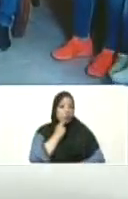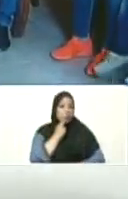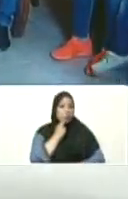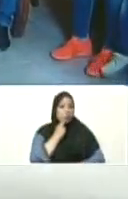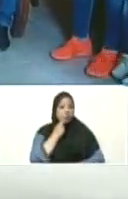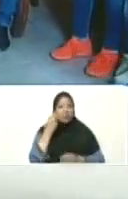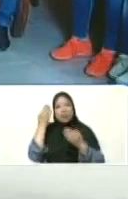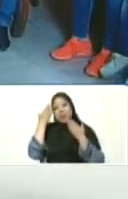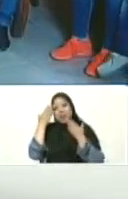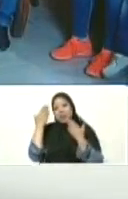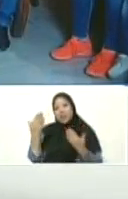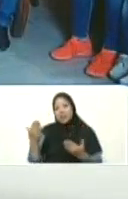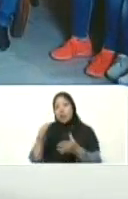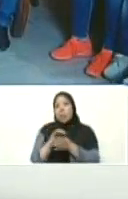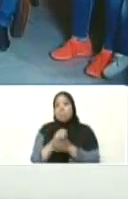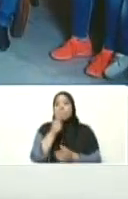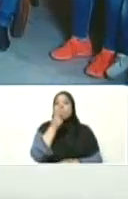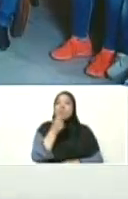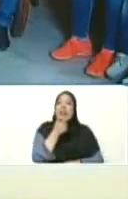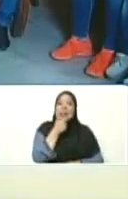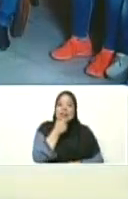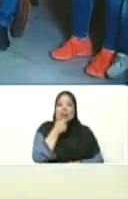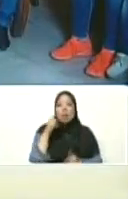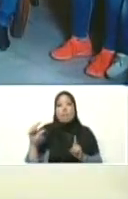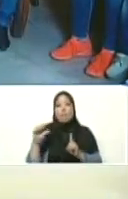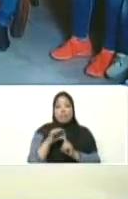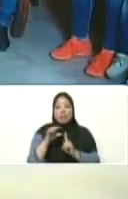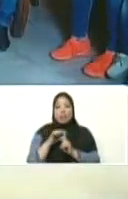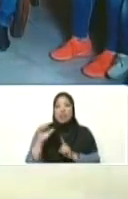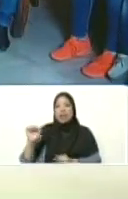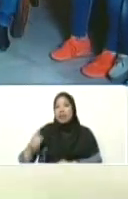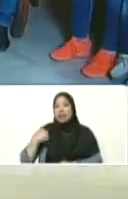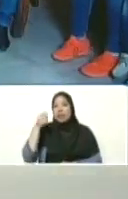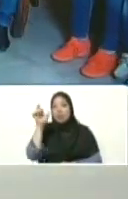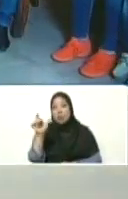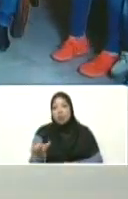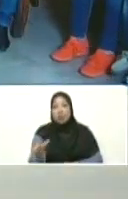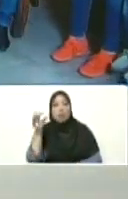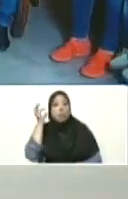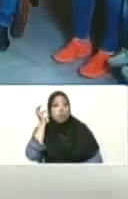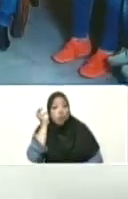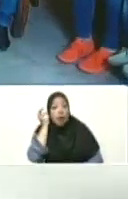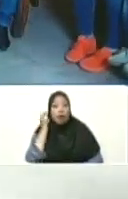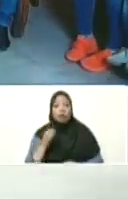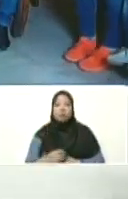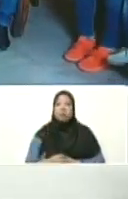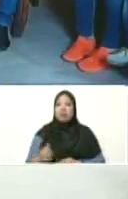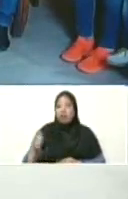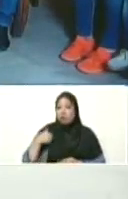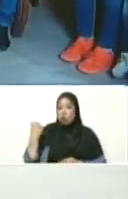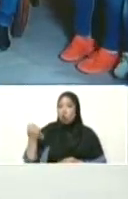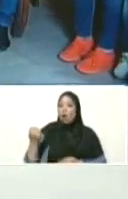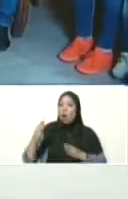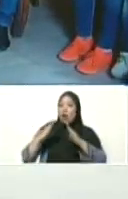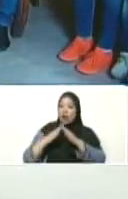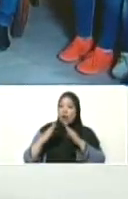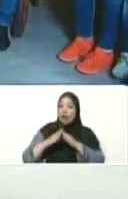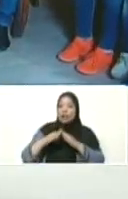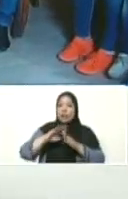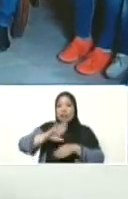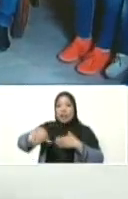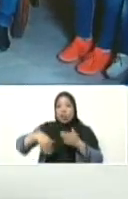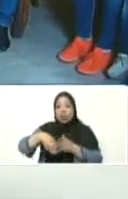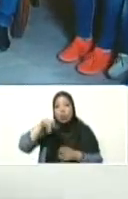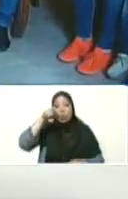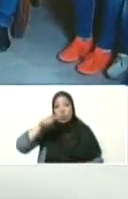mi saludo las palabras tan bonitas de esta beneficiaria Adriana González y bueno de todo el poder popular